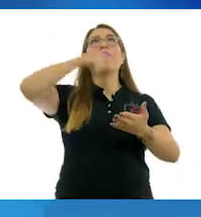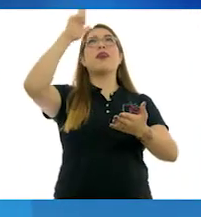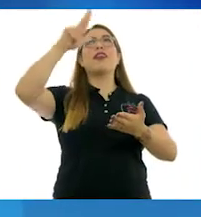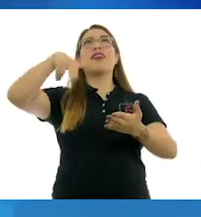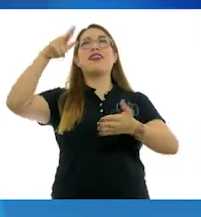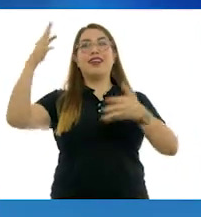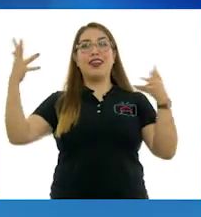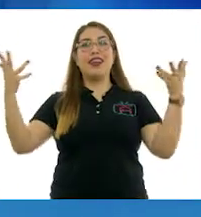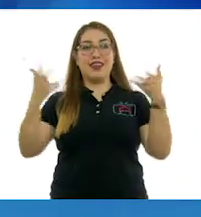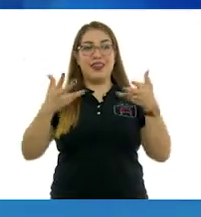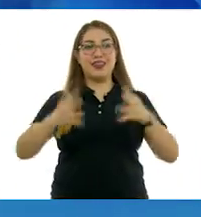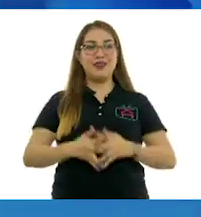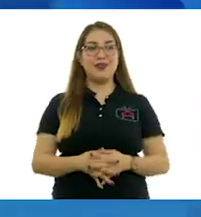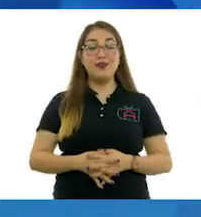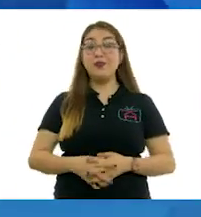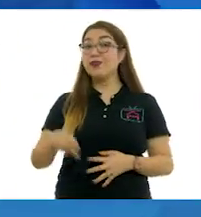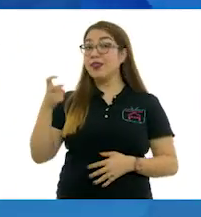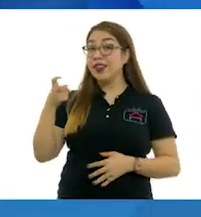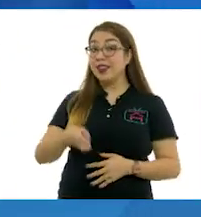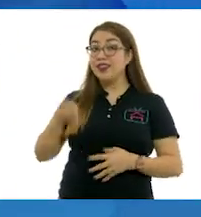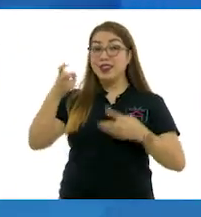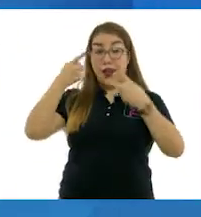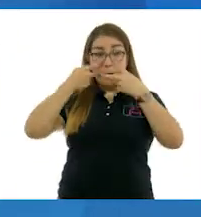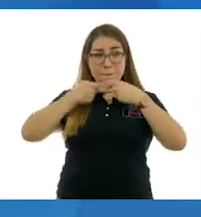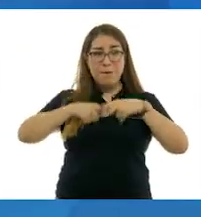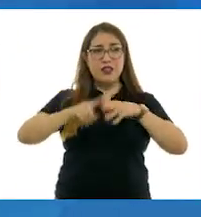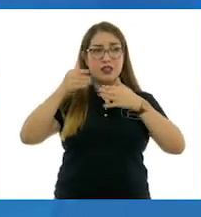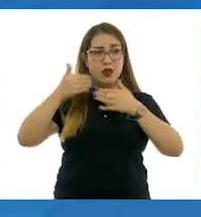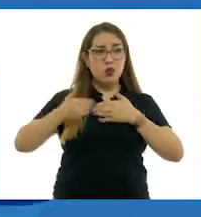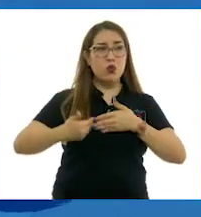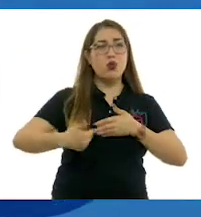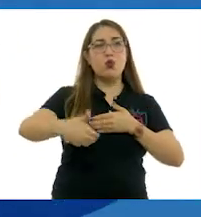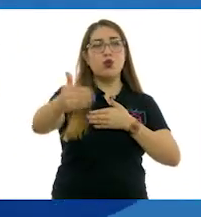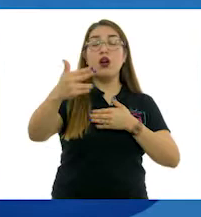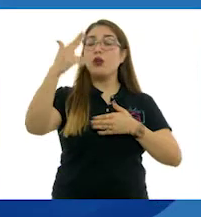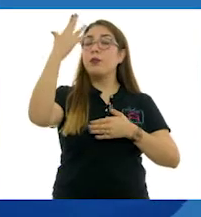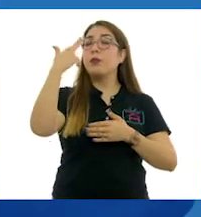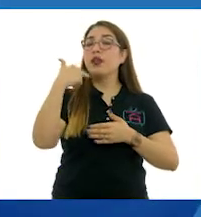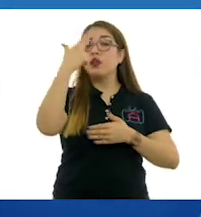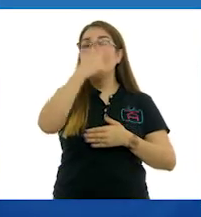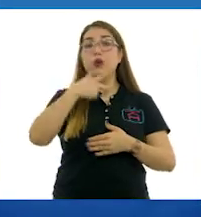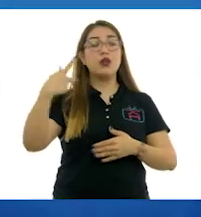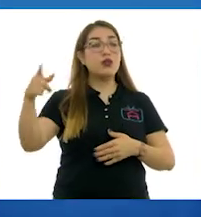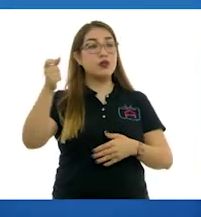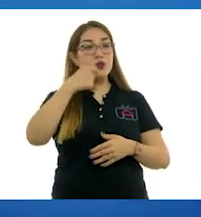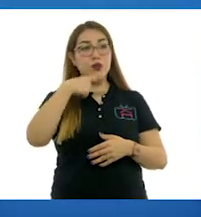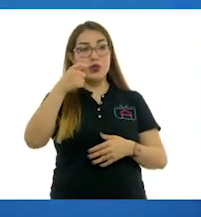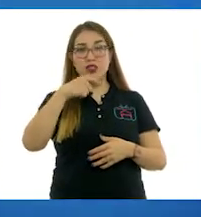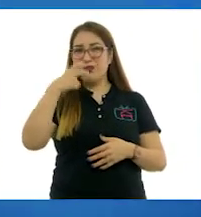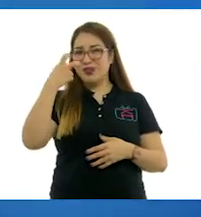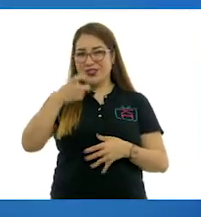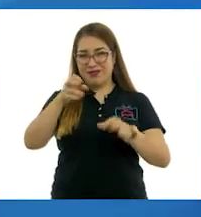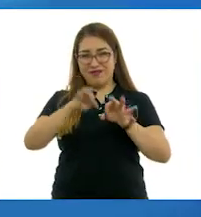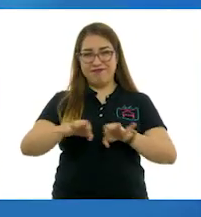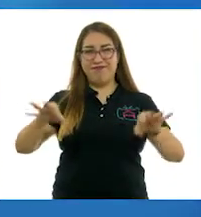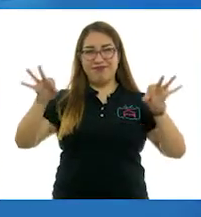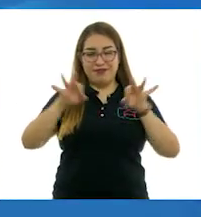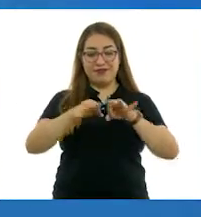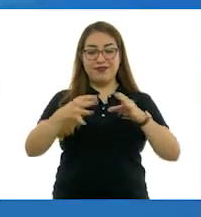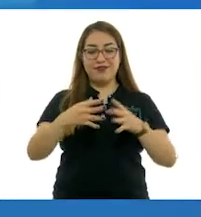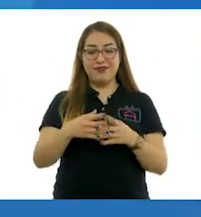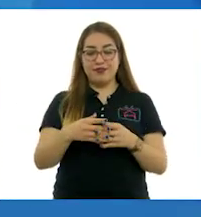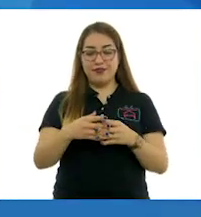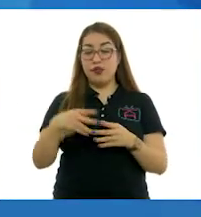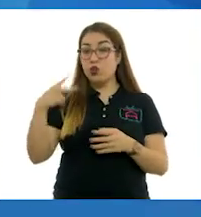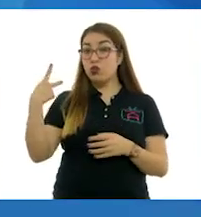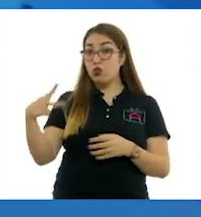Este fue el inicio de una larga serie de autorretratos, tema que ocupa el grueso de su producción, de carácter